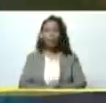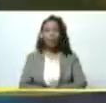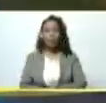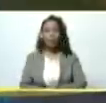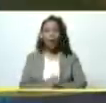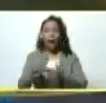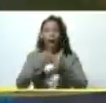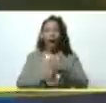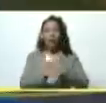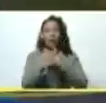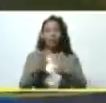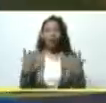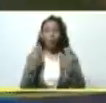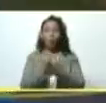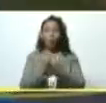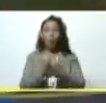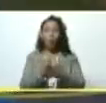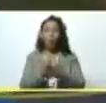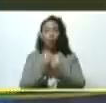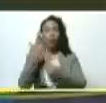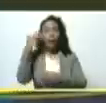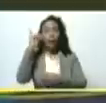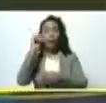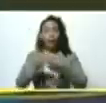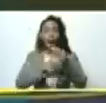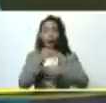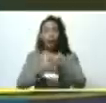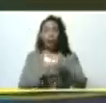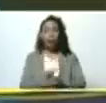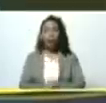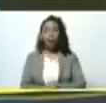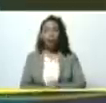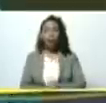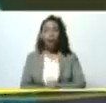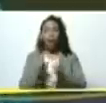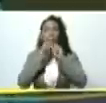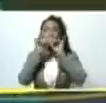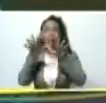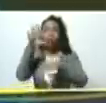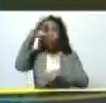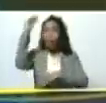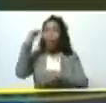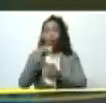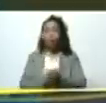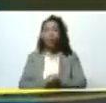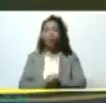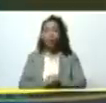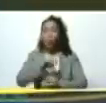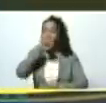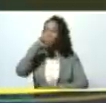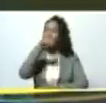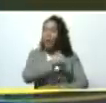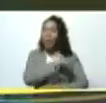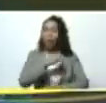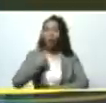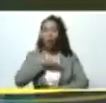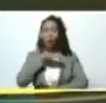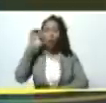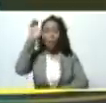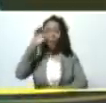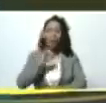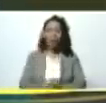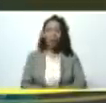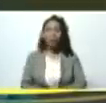el avance colectivo que solo garantizamos con las bendiciones de Dios los que amamos a nuestra patria